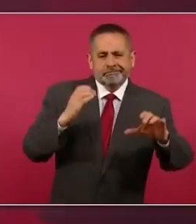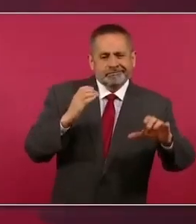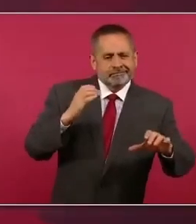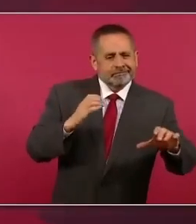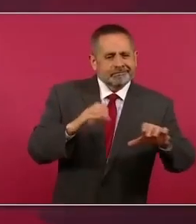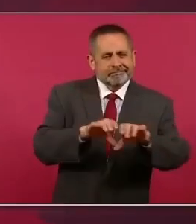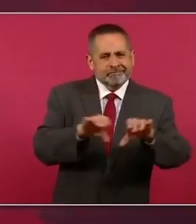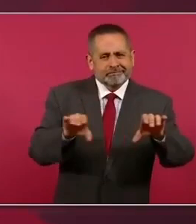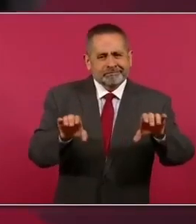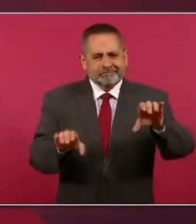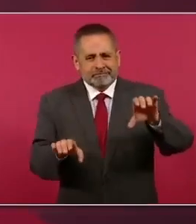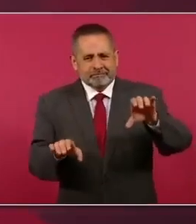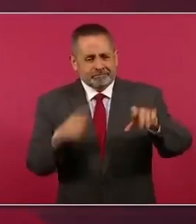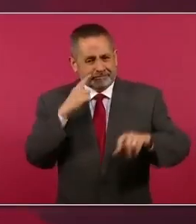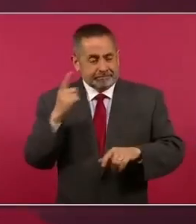estaba así